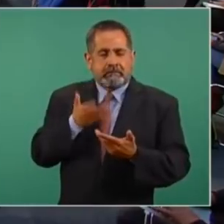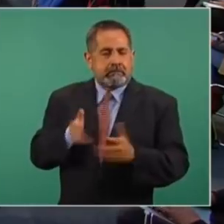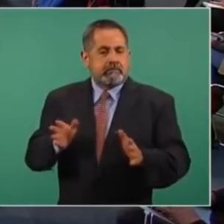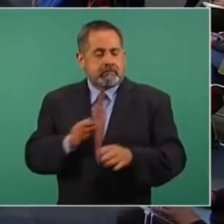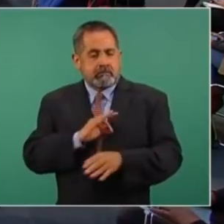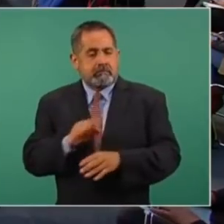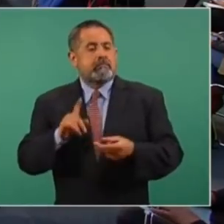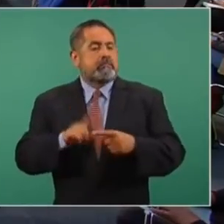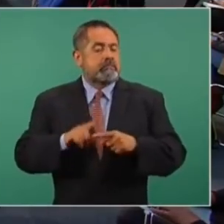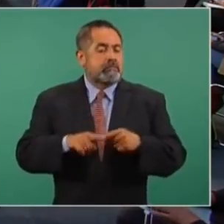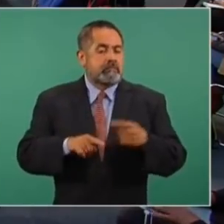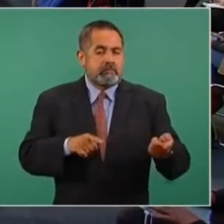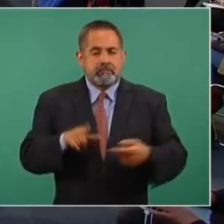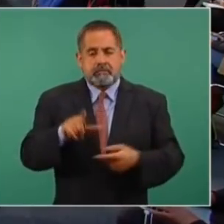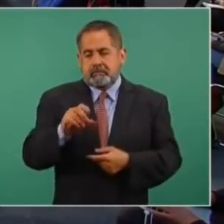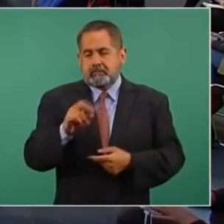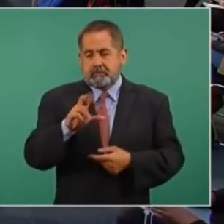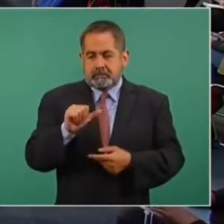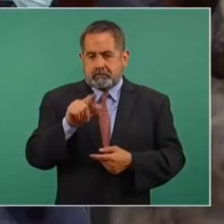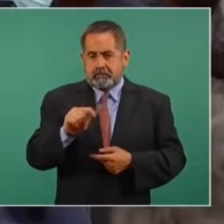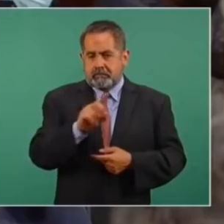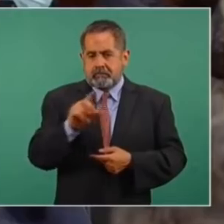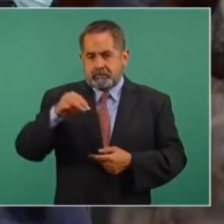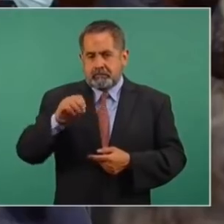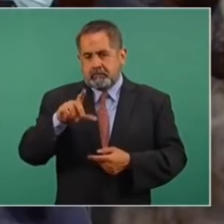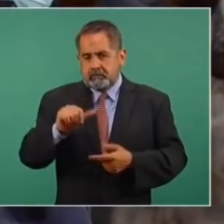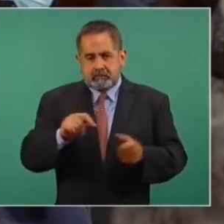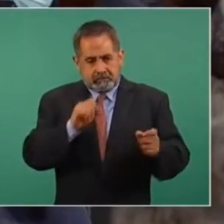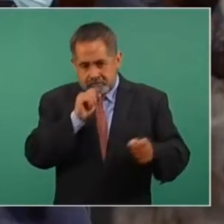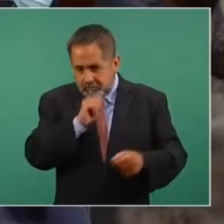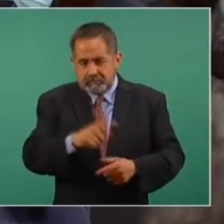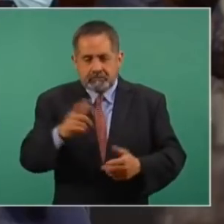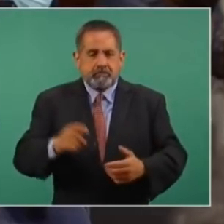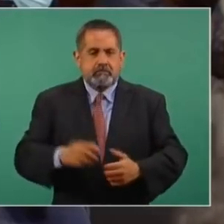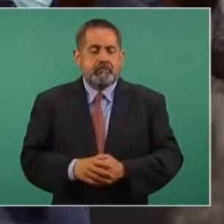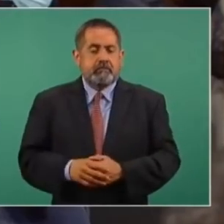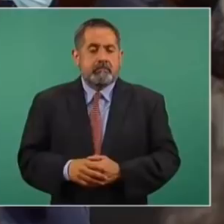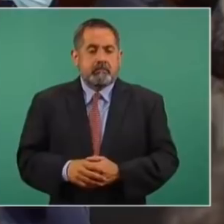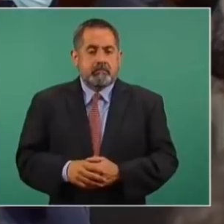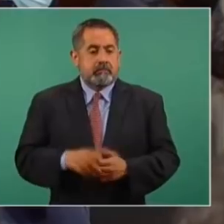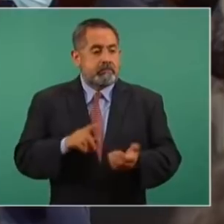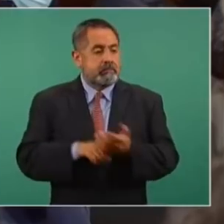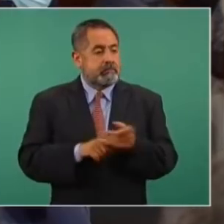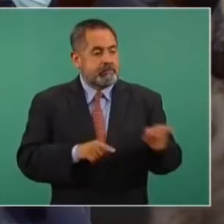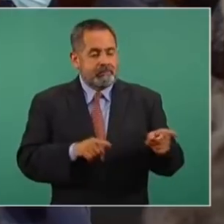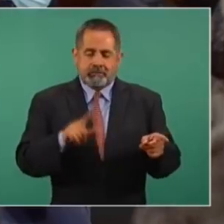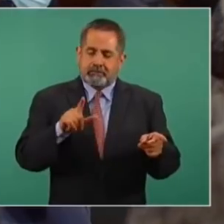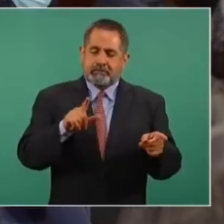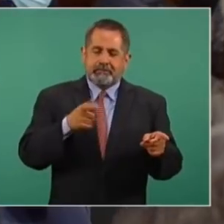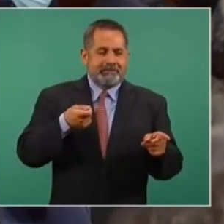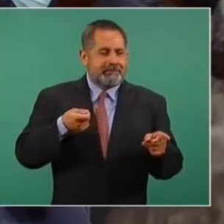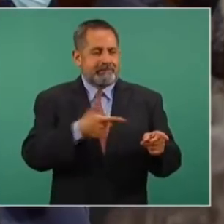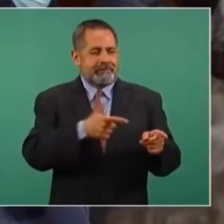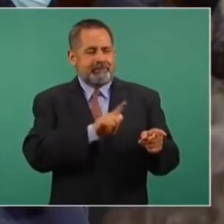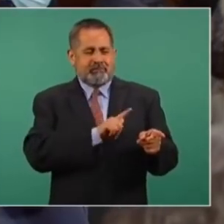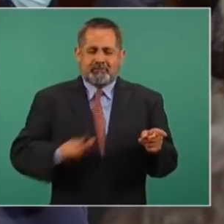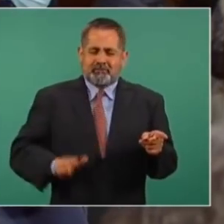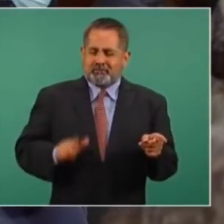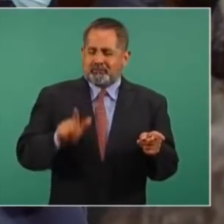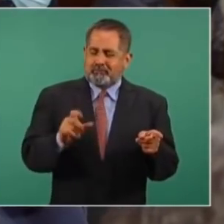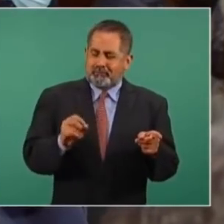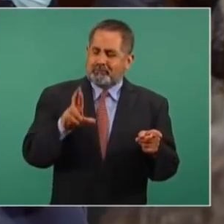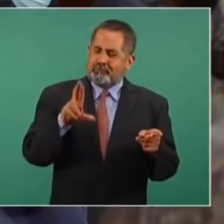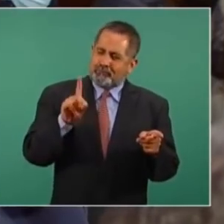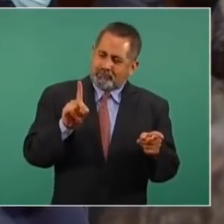¿Quién fue? Loret de Mola. Por cierto, apodado Lor Montajes. Ya es famoso por